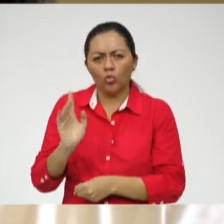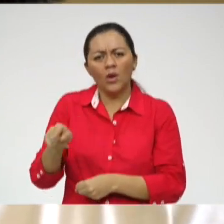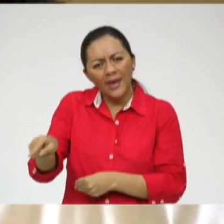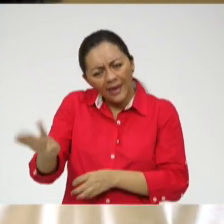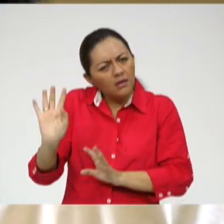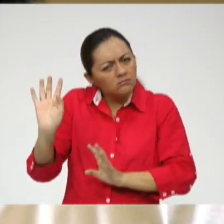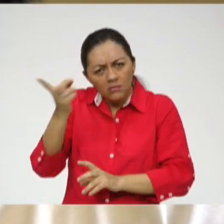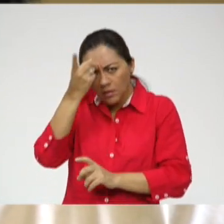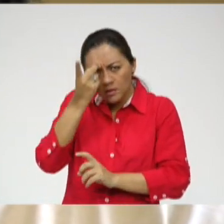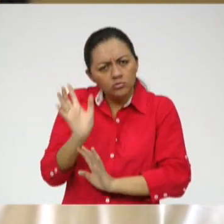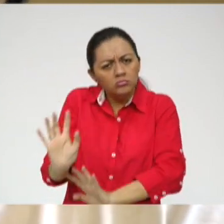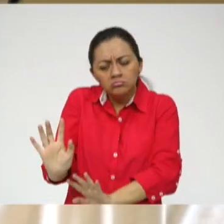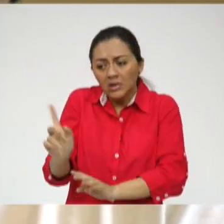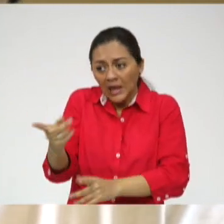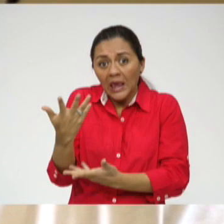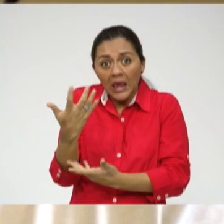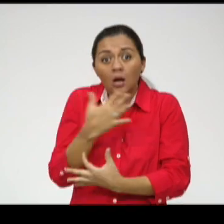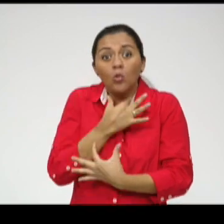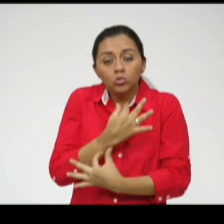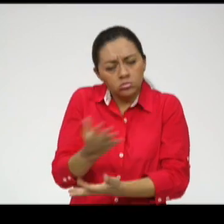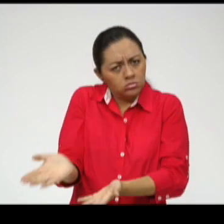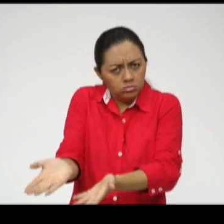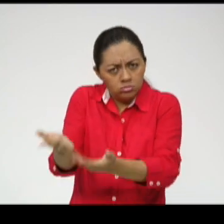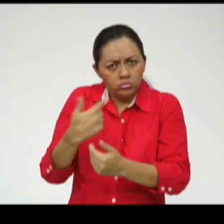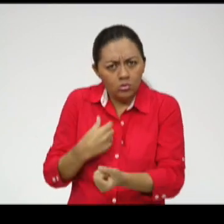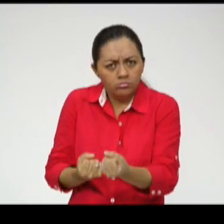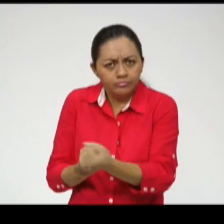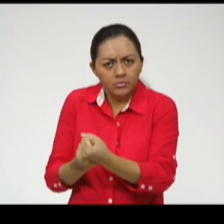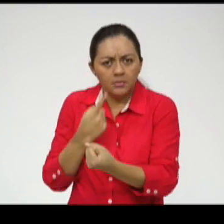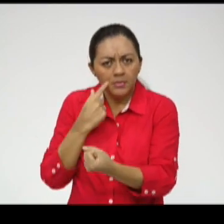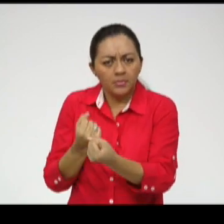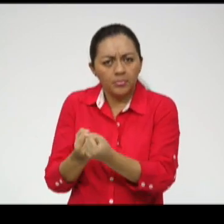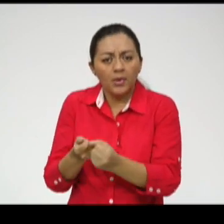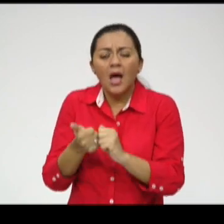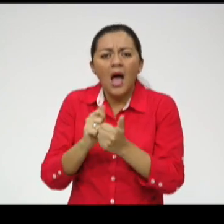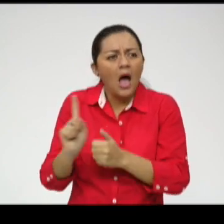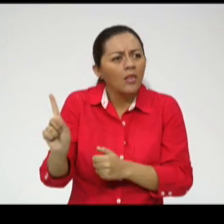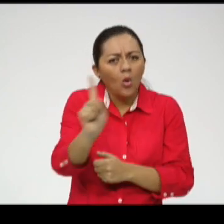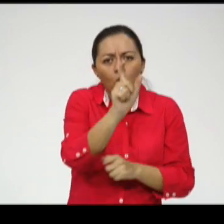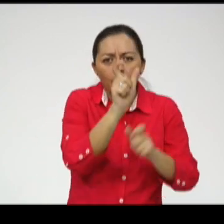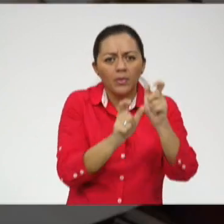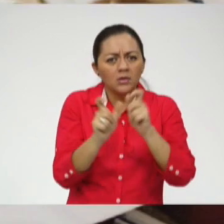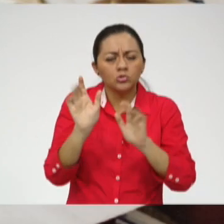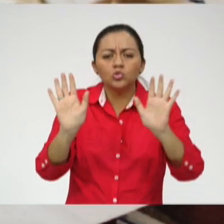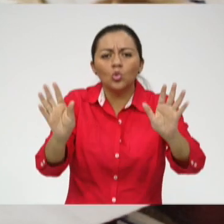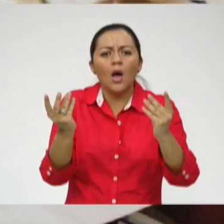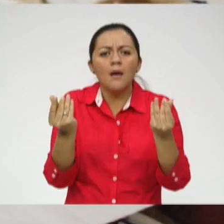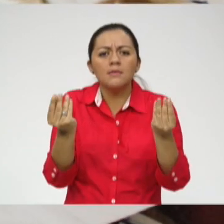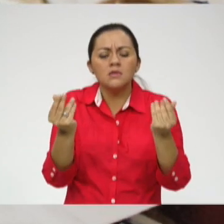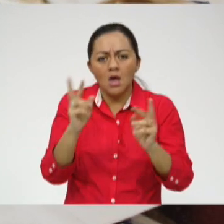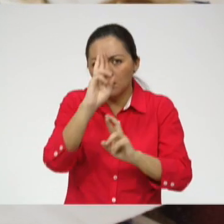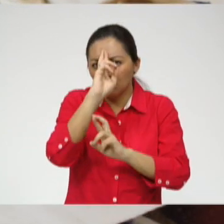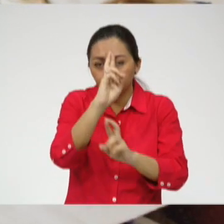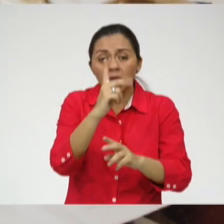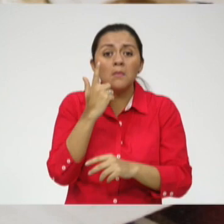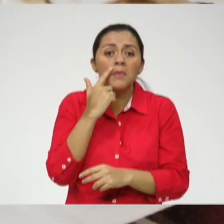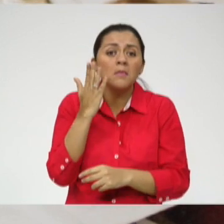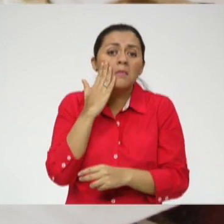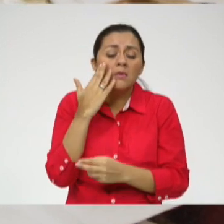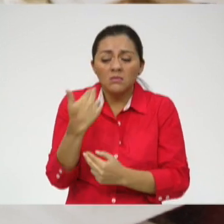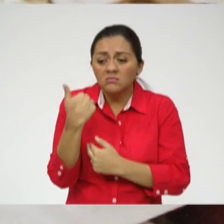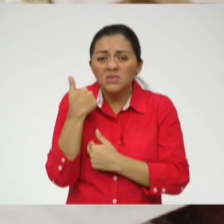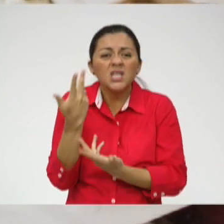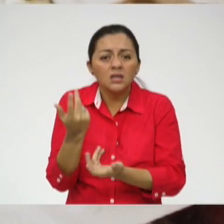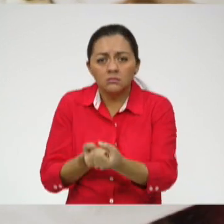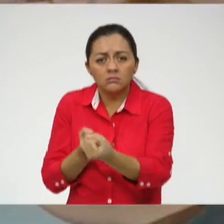ser, sino lo que ella desea ser. Cada persona tiene su gusto, su pensamiento y su talento. Lo que los padres tenemos que hacer